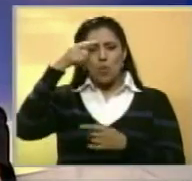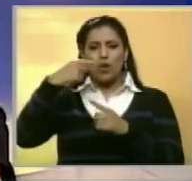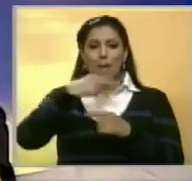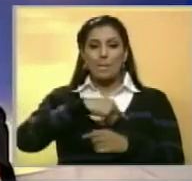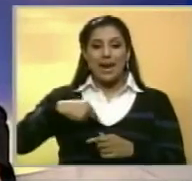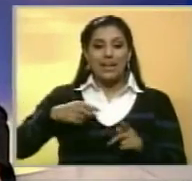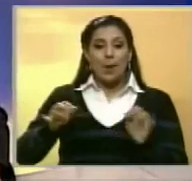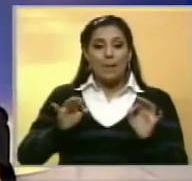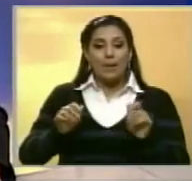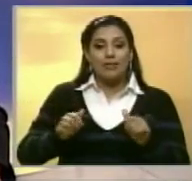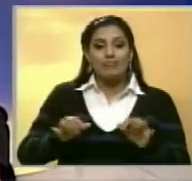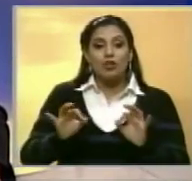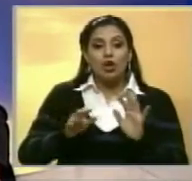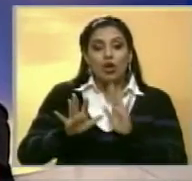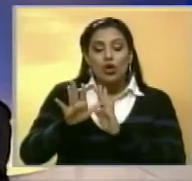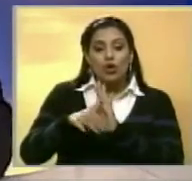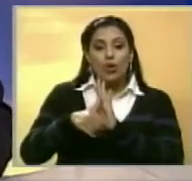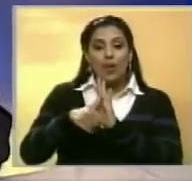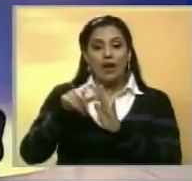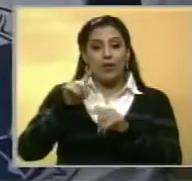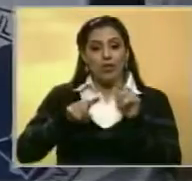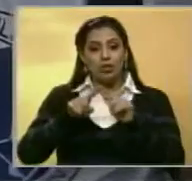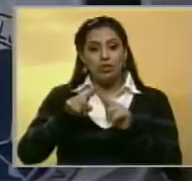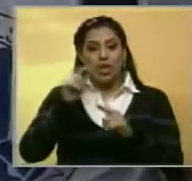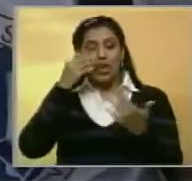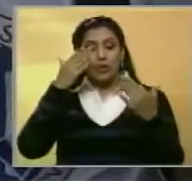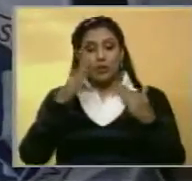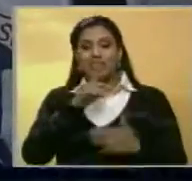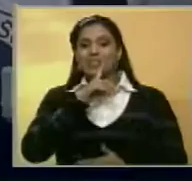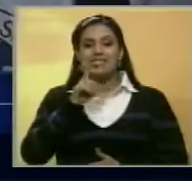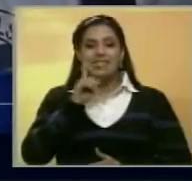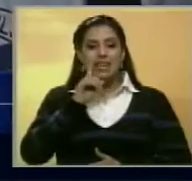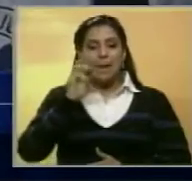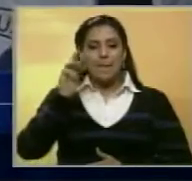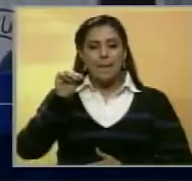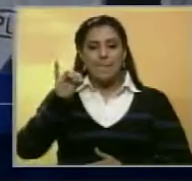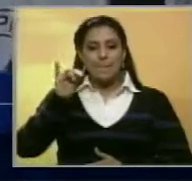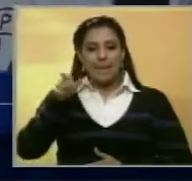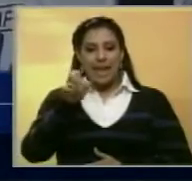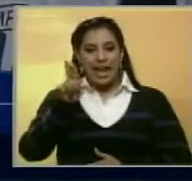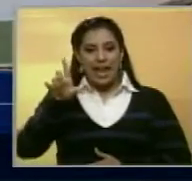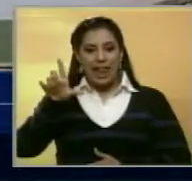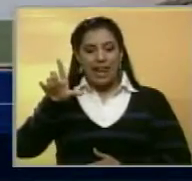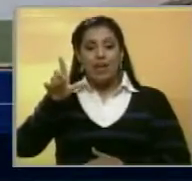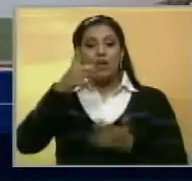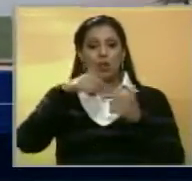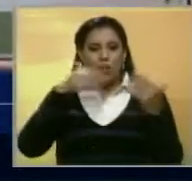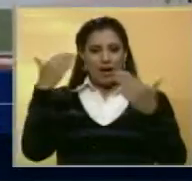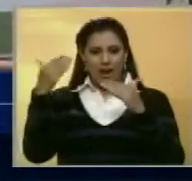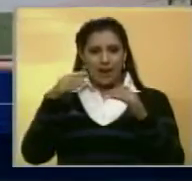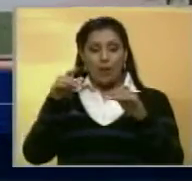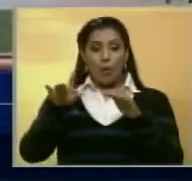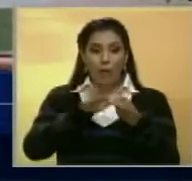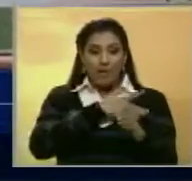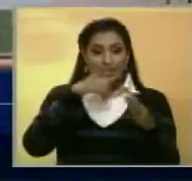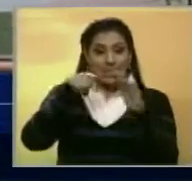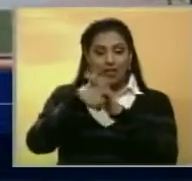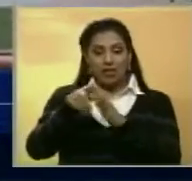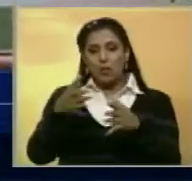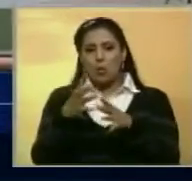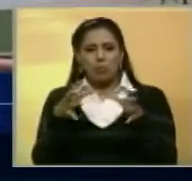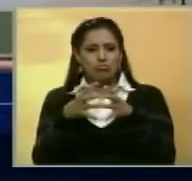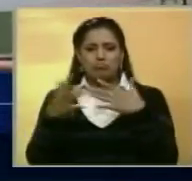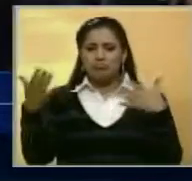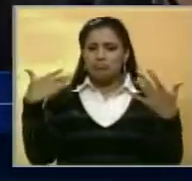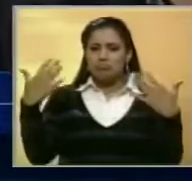delincuente intentaba despojarlo de sus pertenencias. El estudiante identificado como Miguel López se encontraba en el área de las canchas de la universidad con un